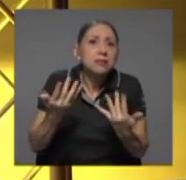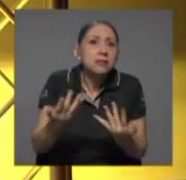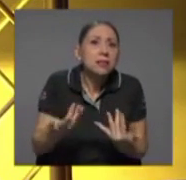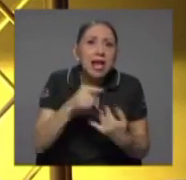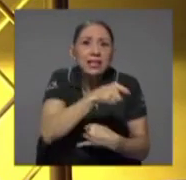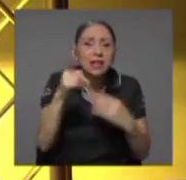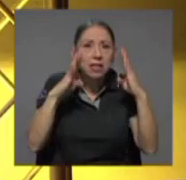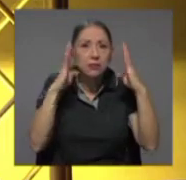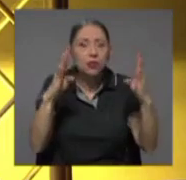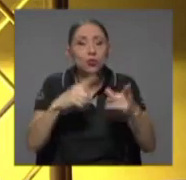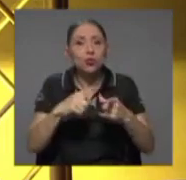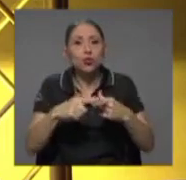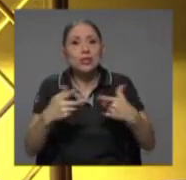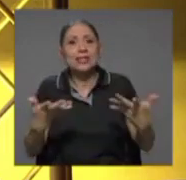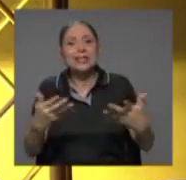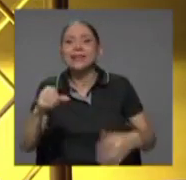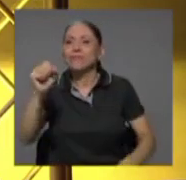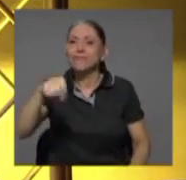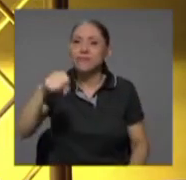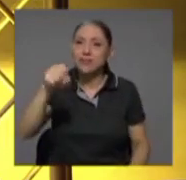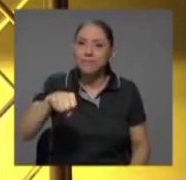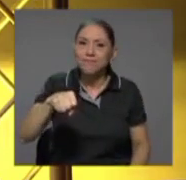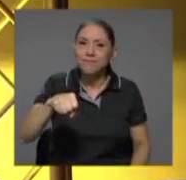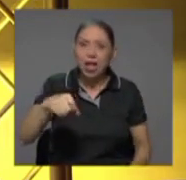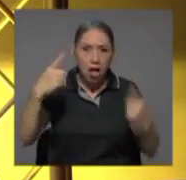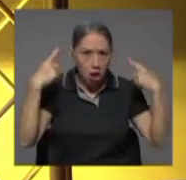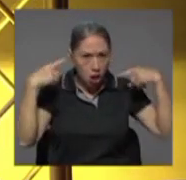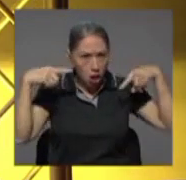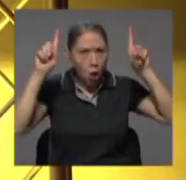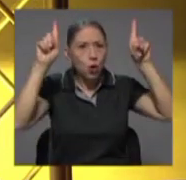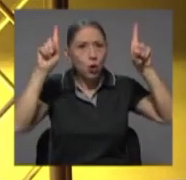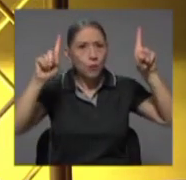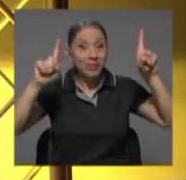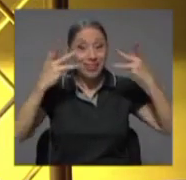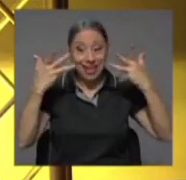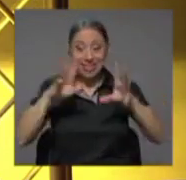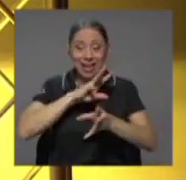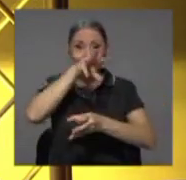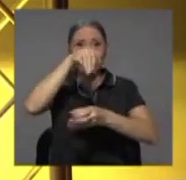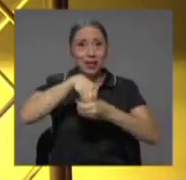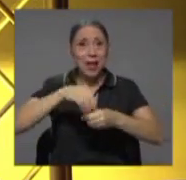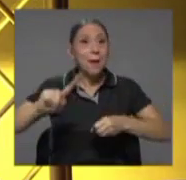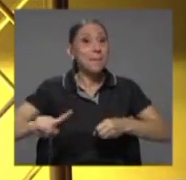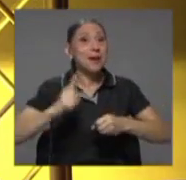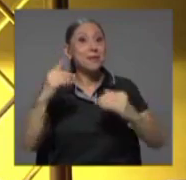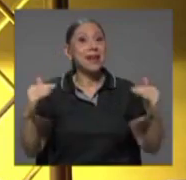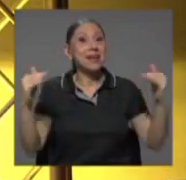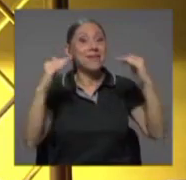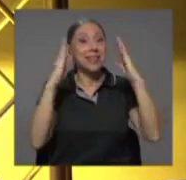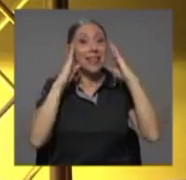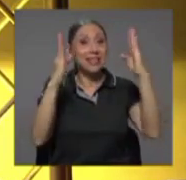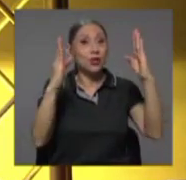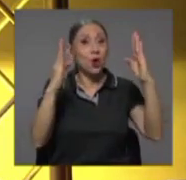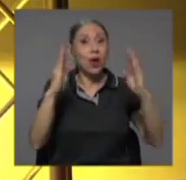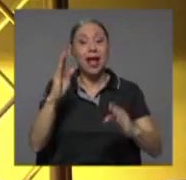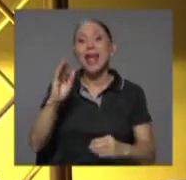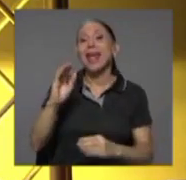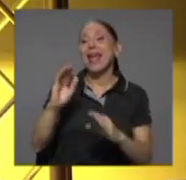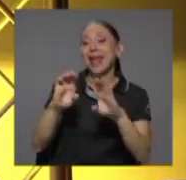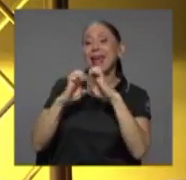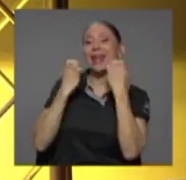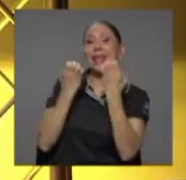parece que sí que efectivamente el logro de la integración del primer nivel de atención de los equipos básicos de atención integral de la salud